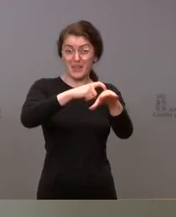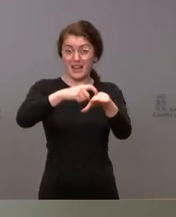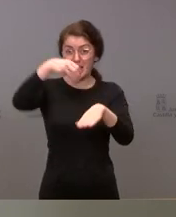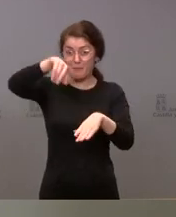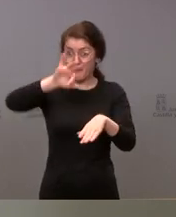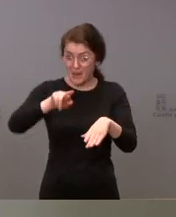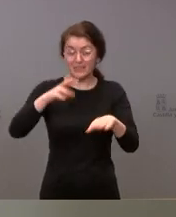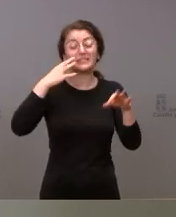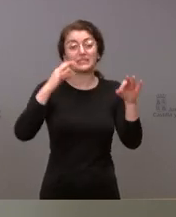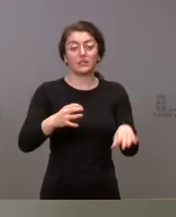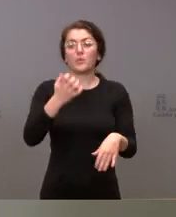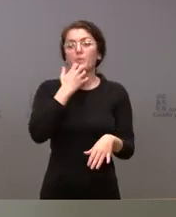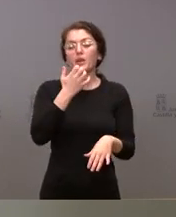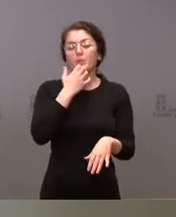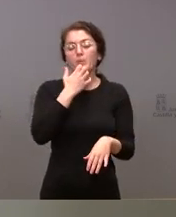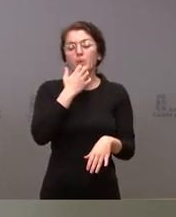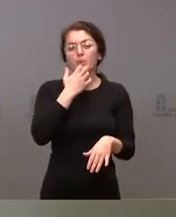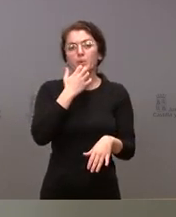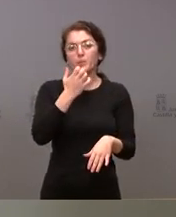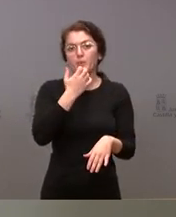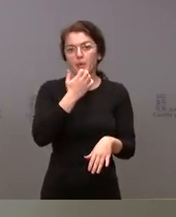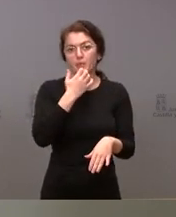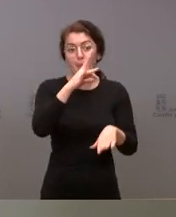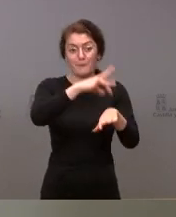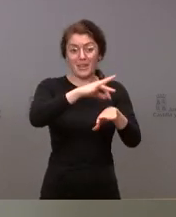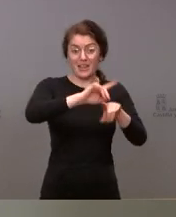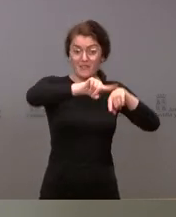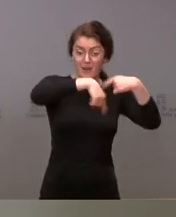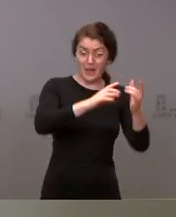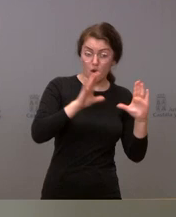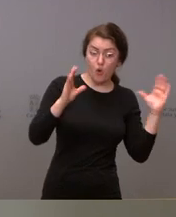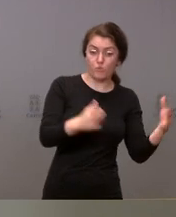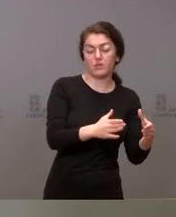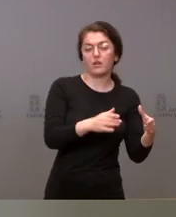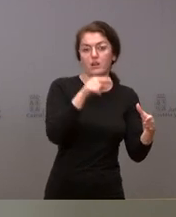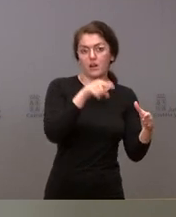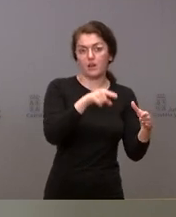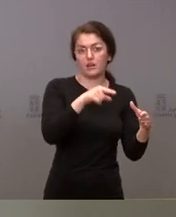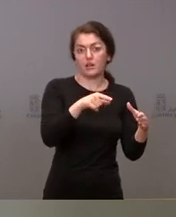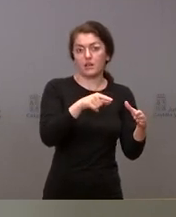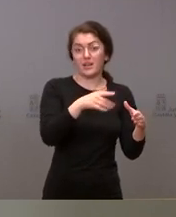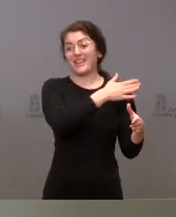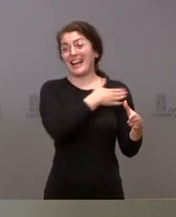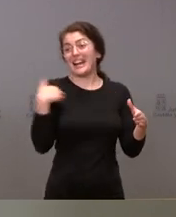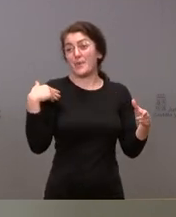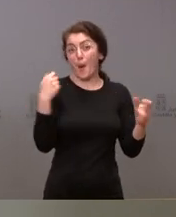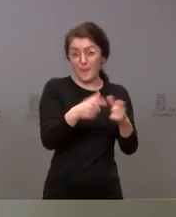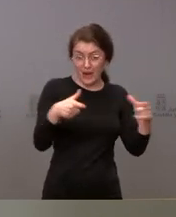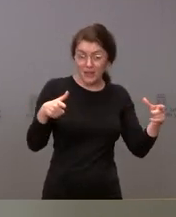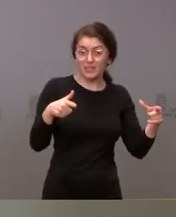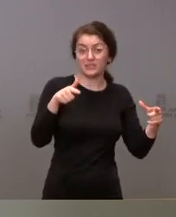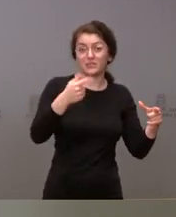por ejemplo en Medicina Familiar y Comunitaria si bien queremos más somos